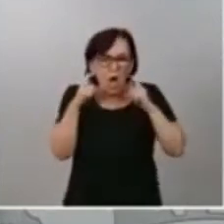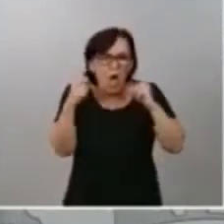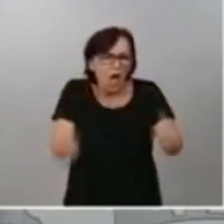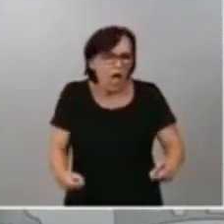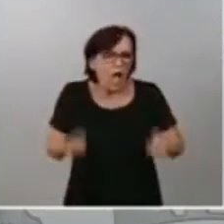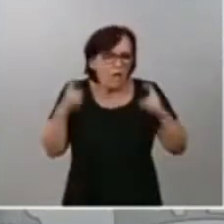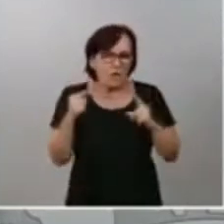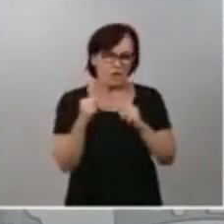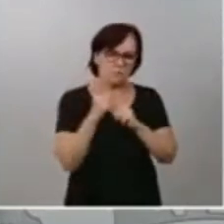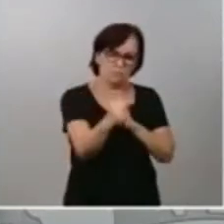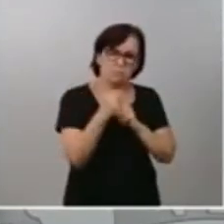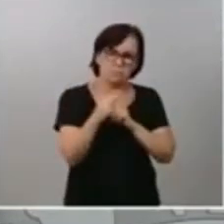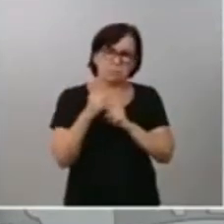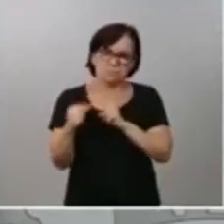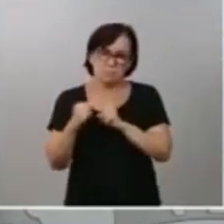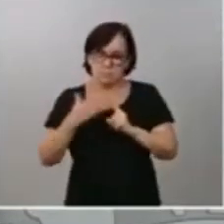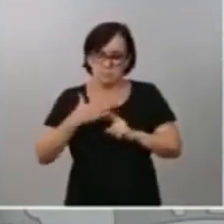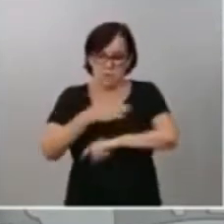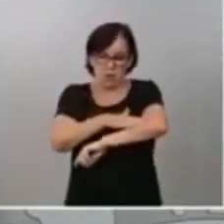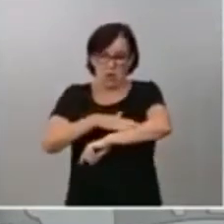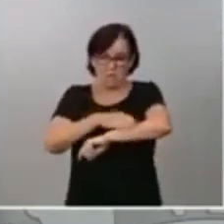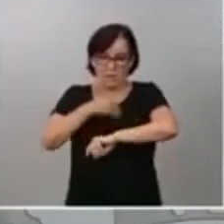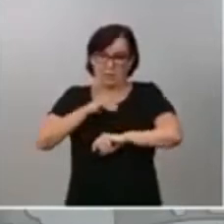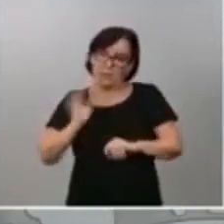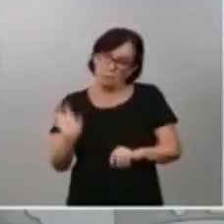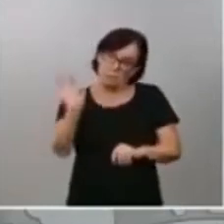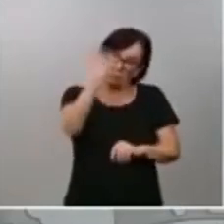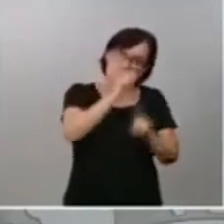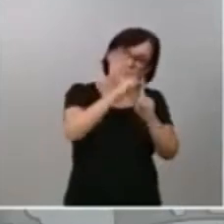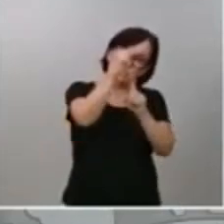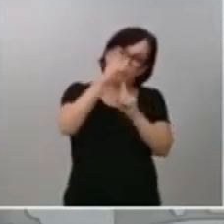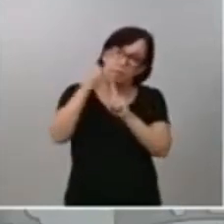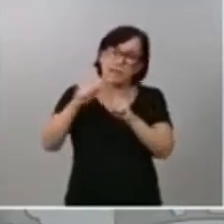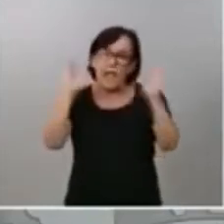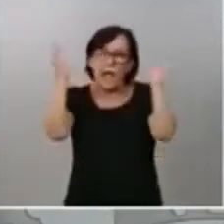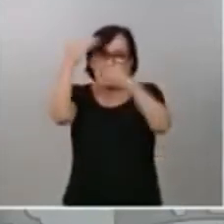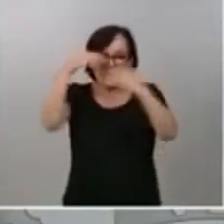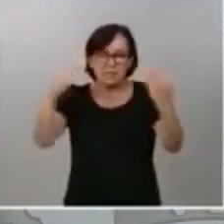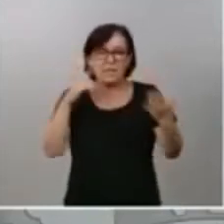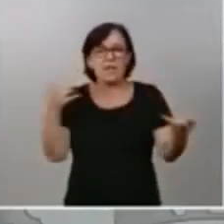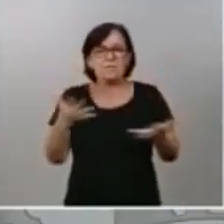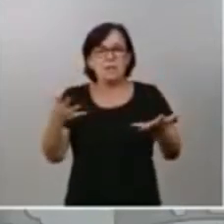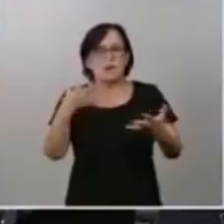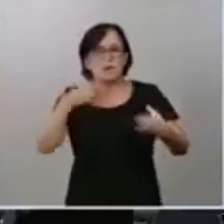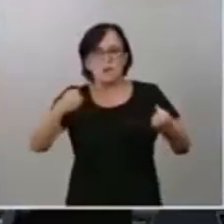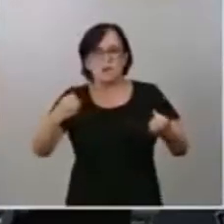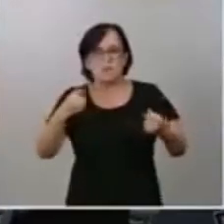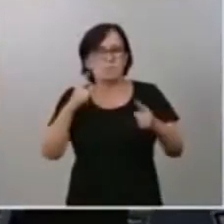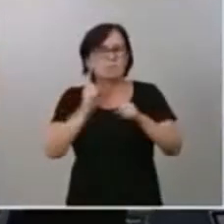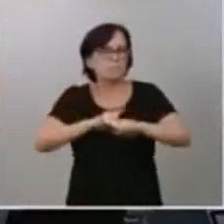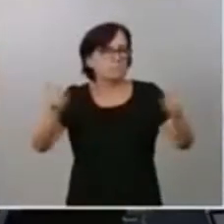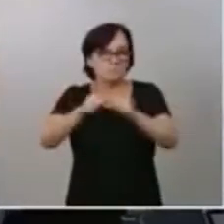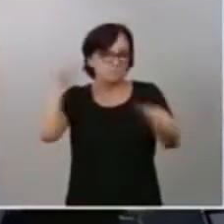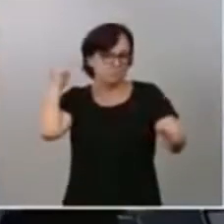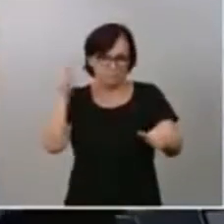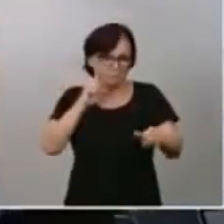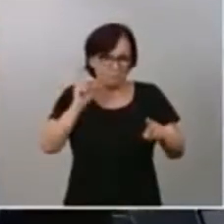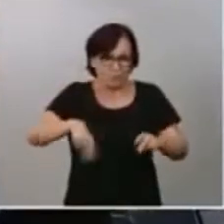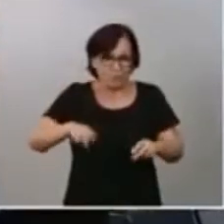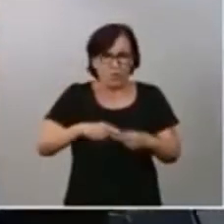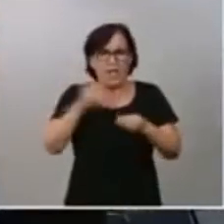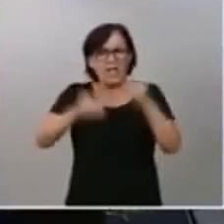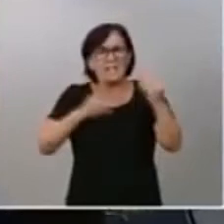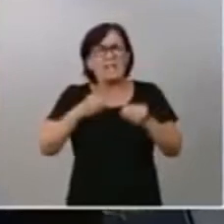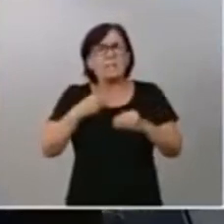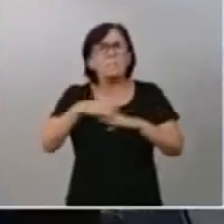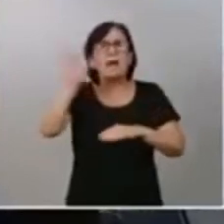parte del Gobierno de España a las comunidades autónomas para atender la emergencia sanitaria no tiene precedentes. Estamos hablando de más de 30.000